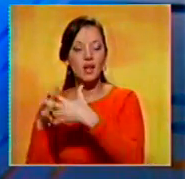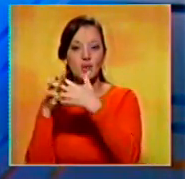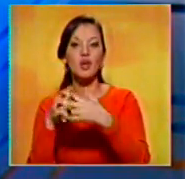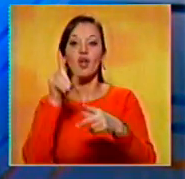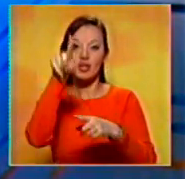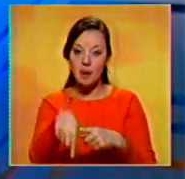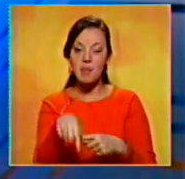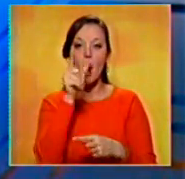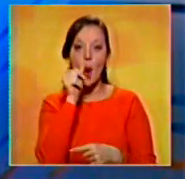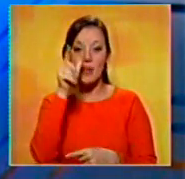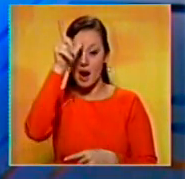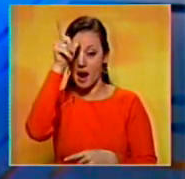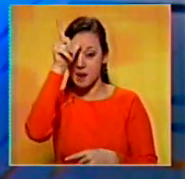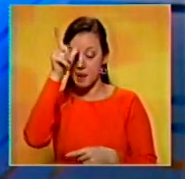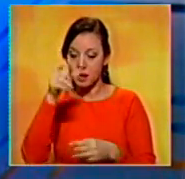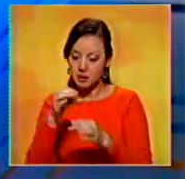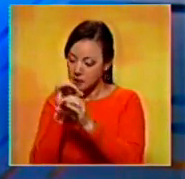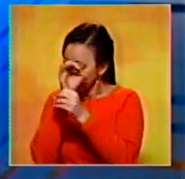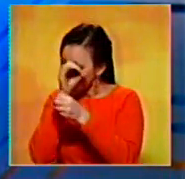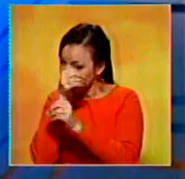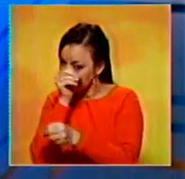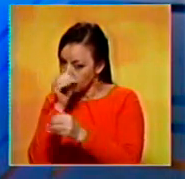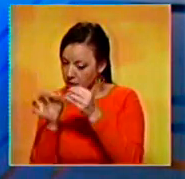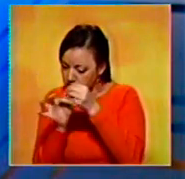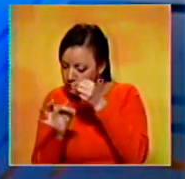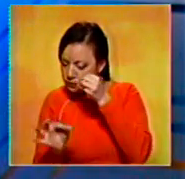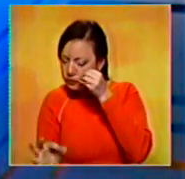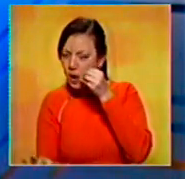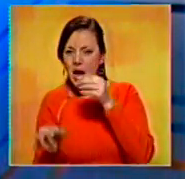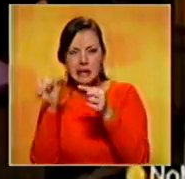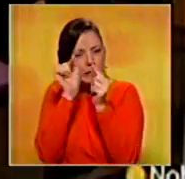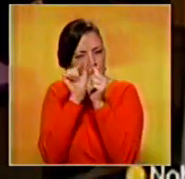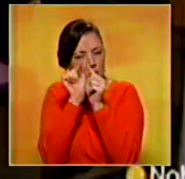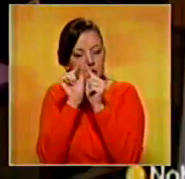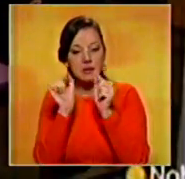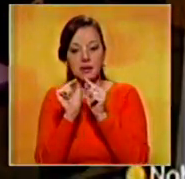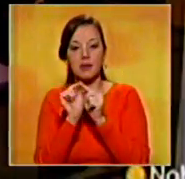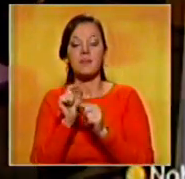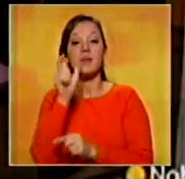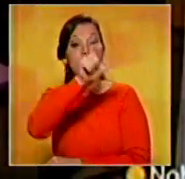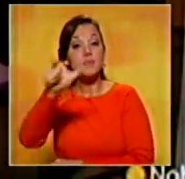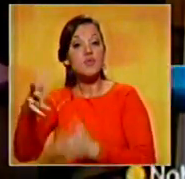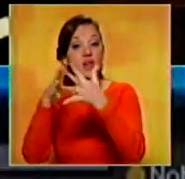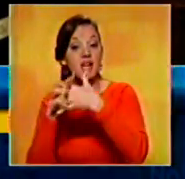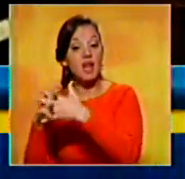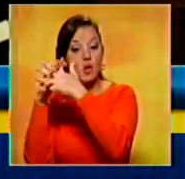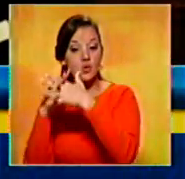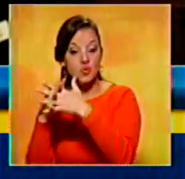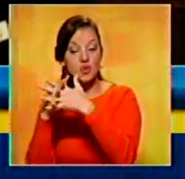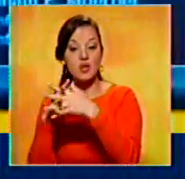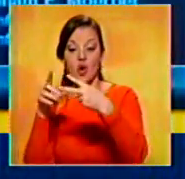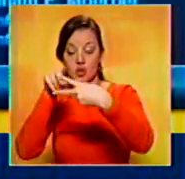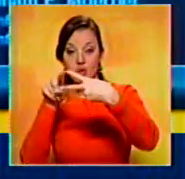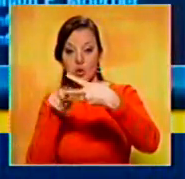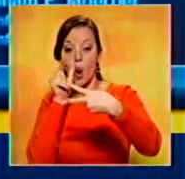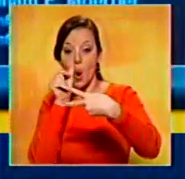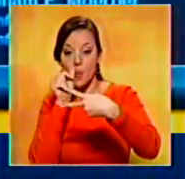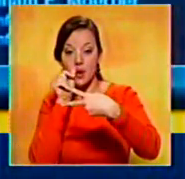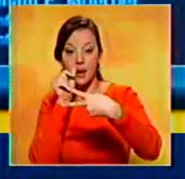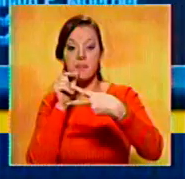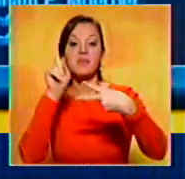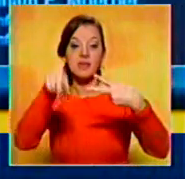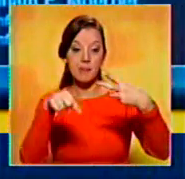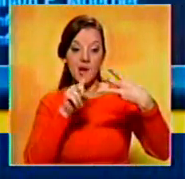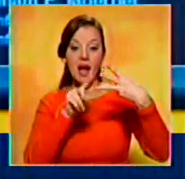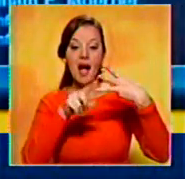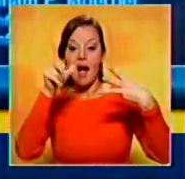resolución para estudiar moléculas individuales dentro de células vivas. Los estadounidenses Erich Betzig y William Morner y el